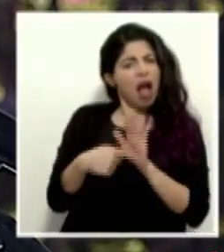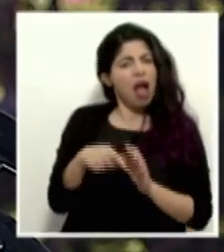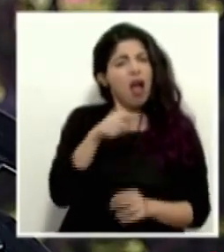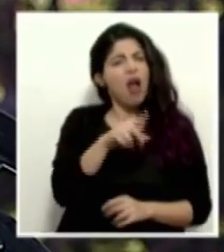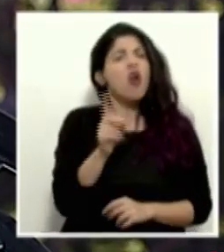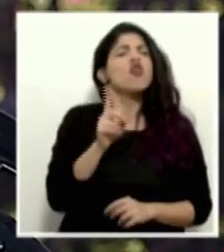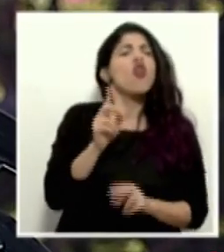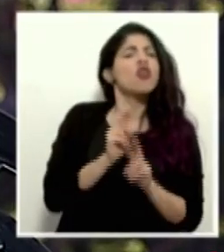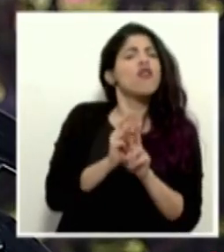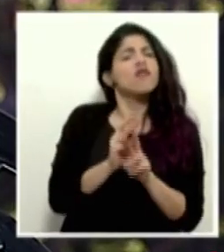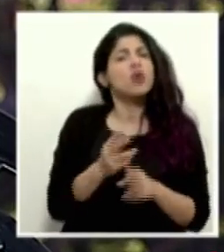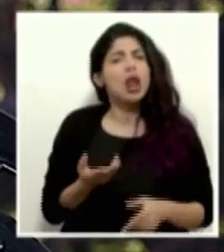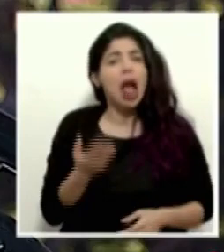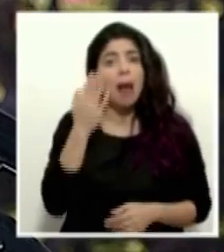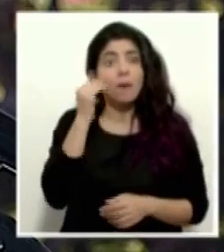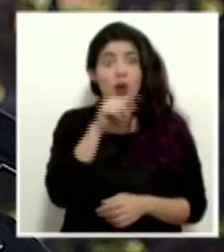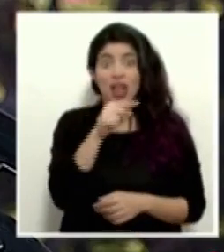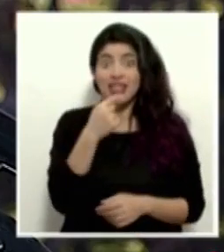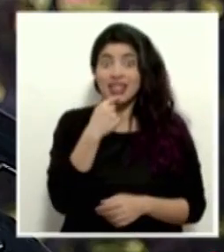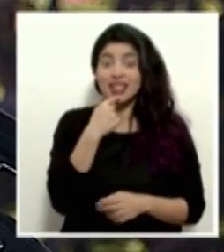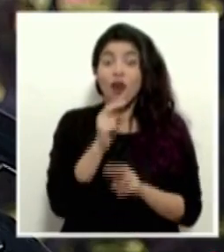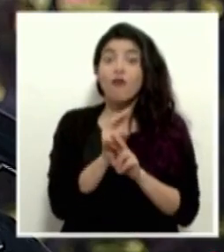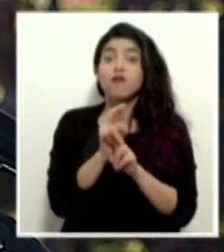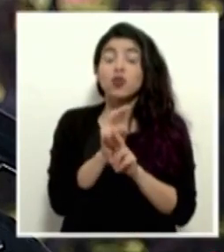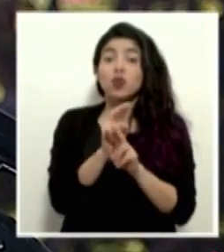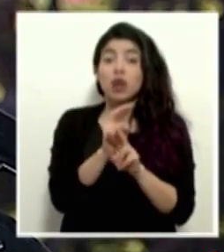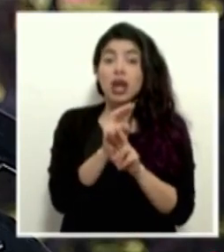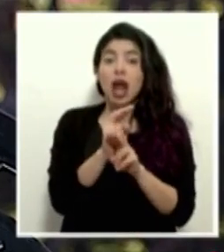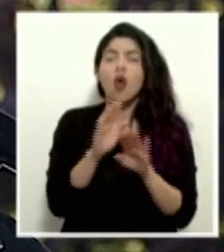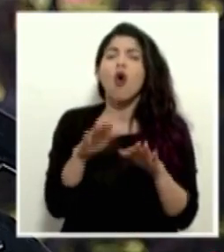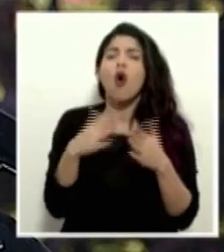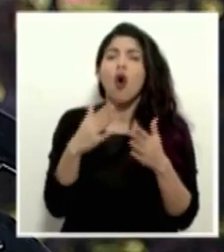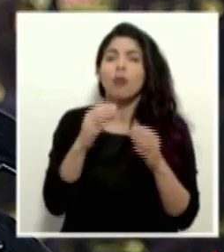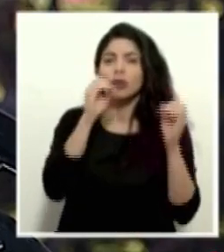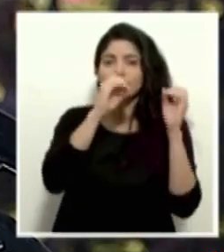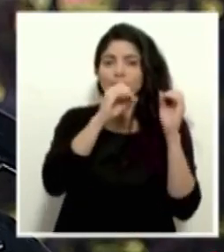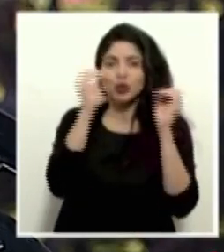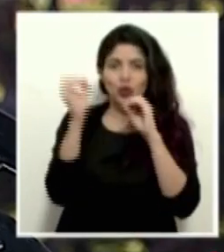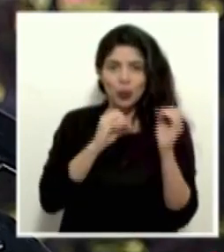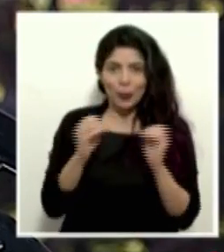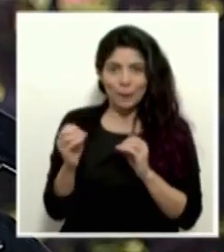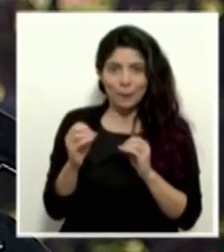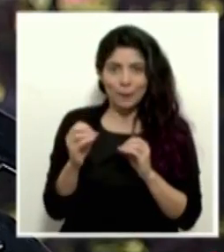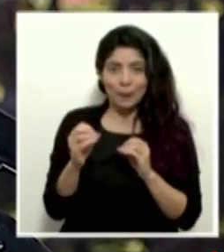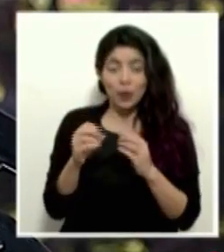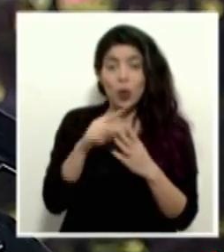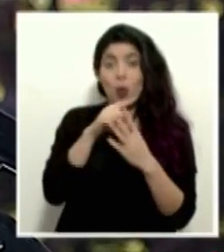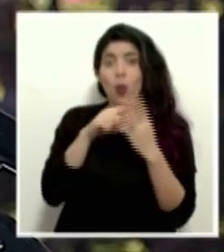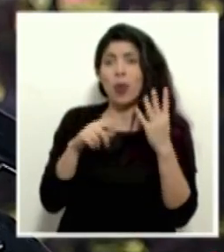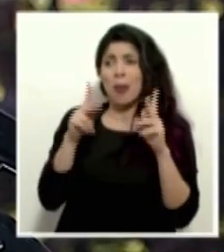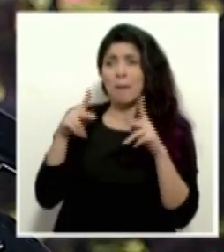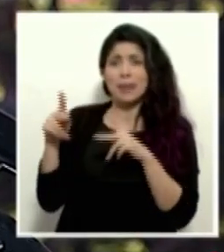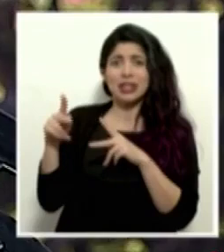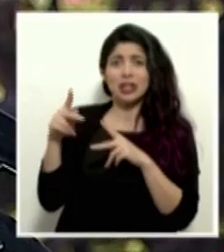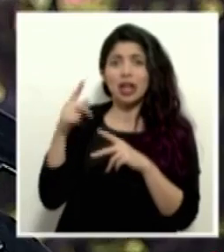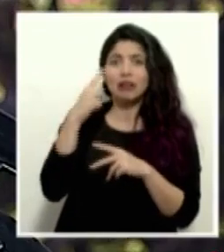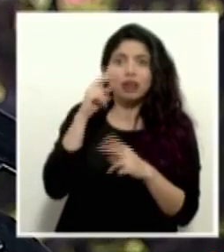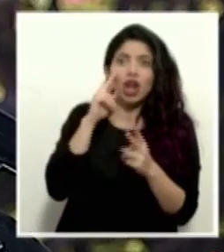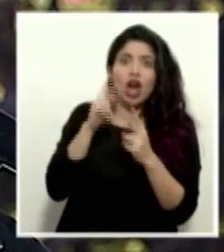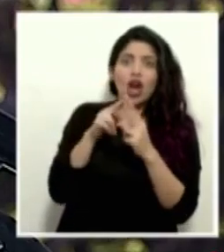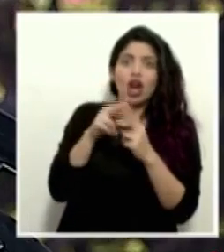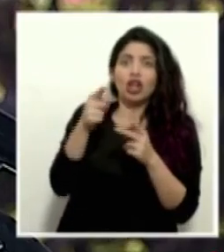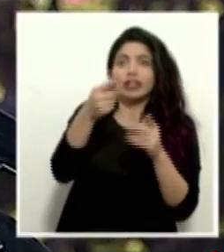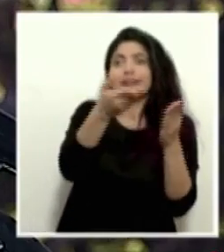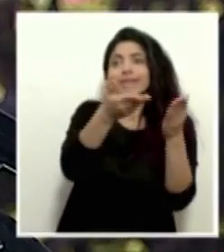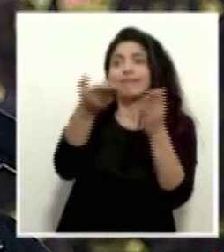dónde sacaron ese funeral, porque me contaban que el funeral tuvieron que hacerlo vía Zoom, mientras cuatro personas desconocidas se enterraban a esa